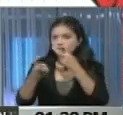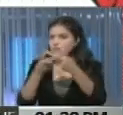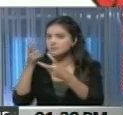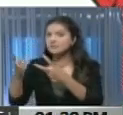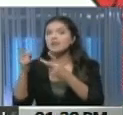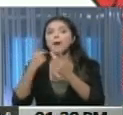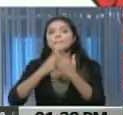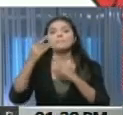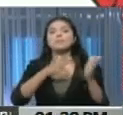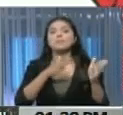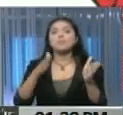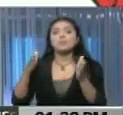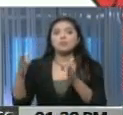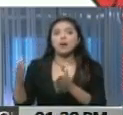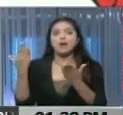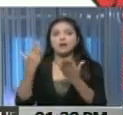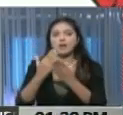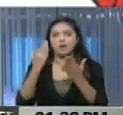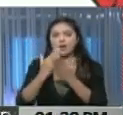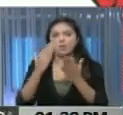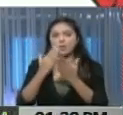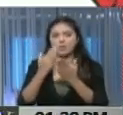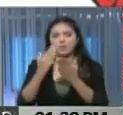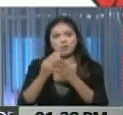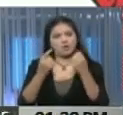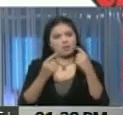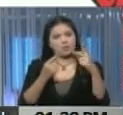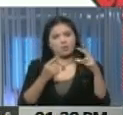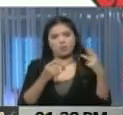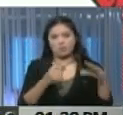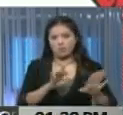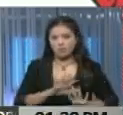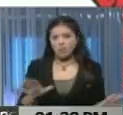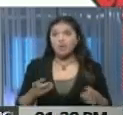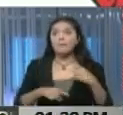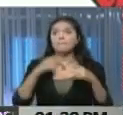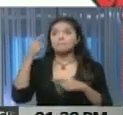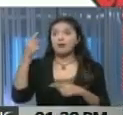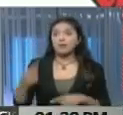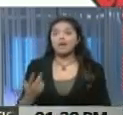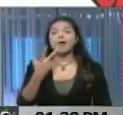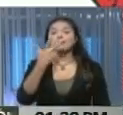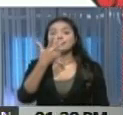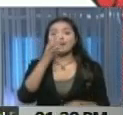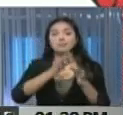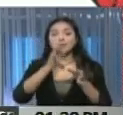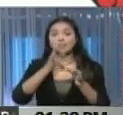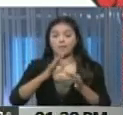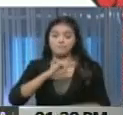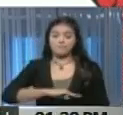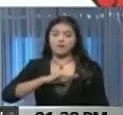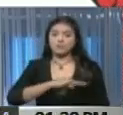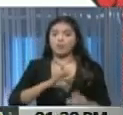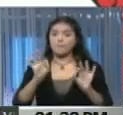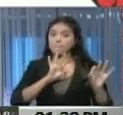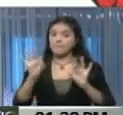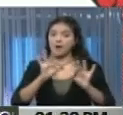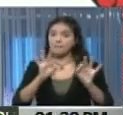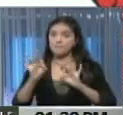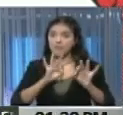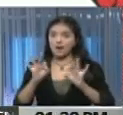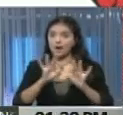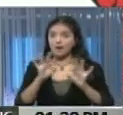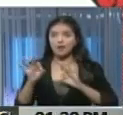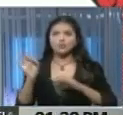y el programa Nevado en la escuela, entre otros. En este sentido, el día de mañana, 3 de septiembre, la misión Nevado prepara durante todo